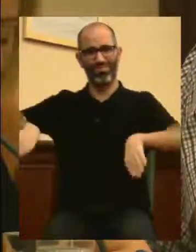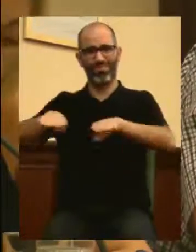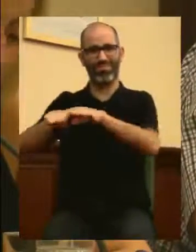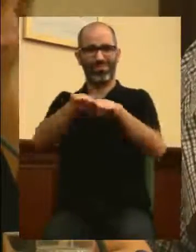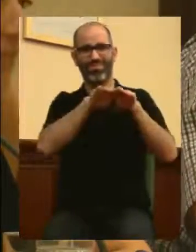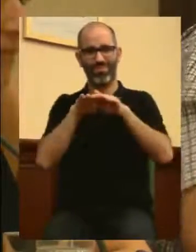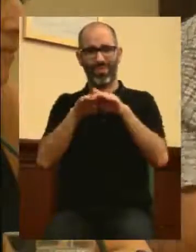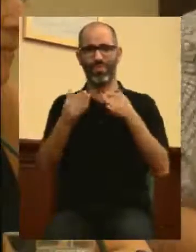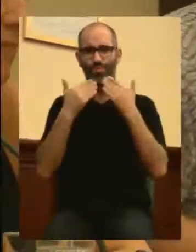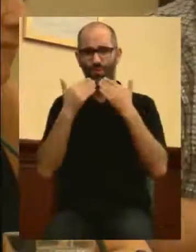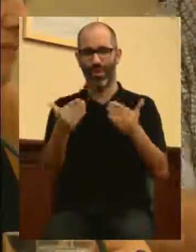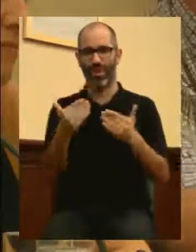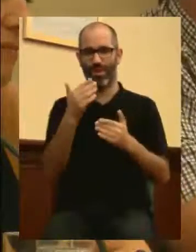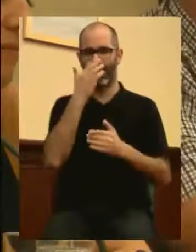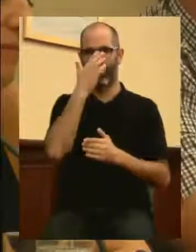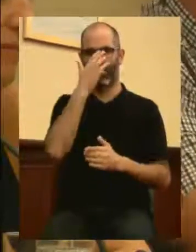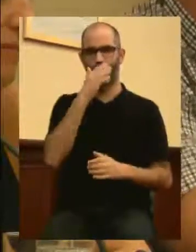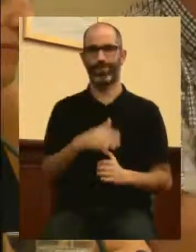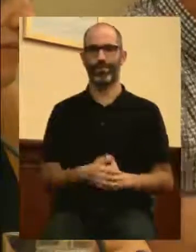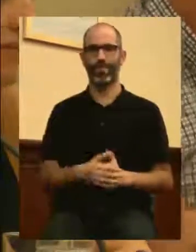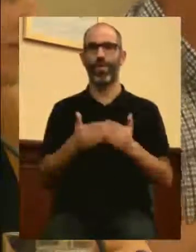Muchas gracias. Muchas gracias por el grupo.